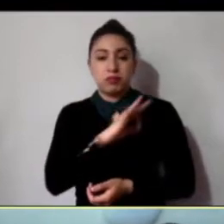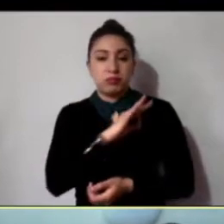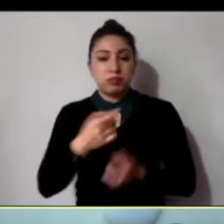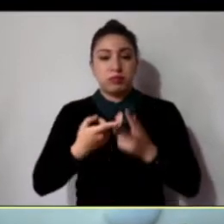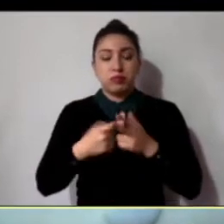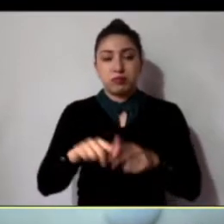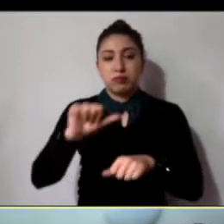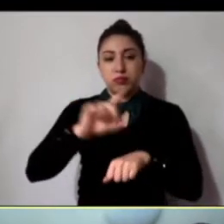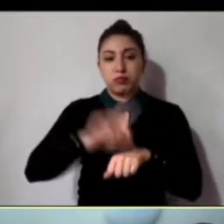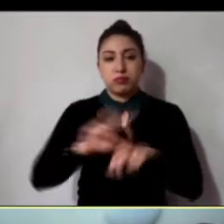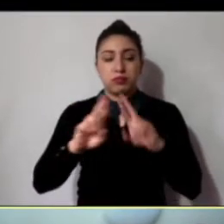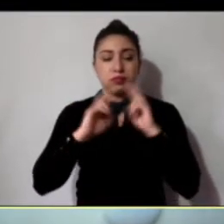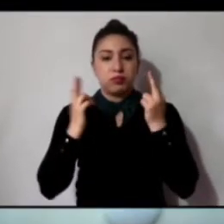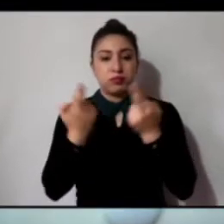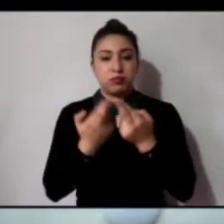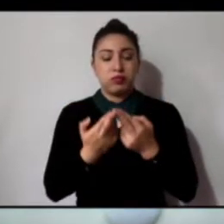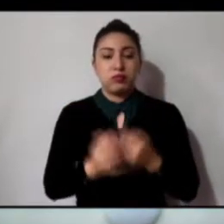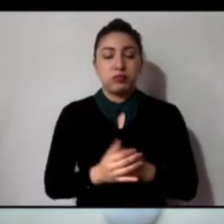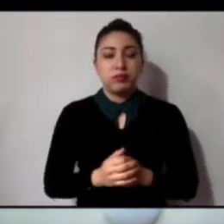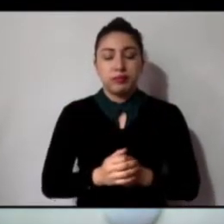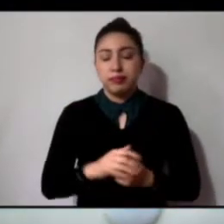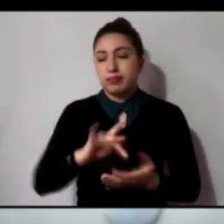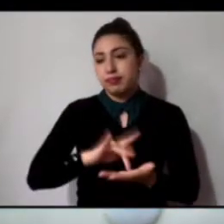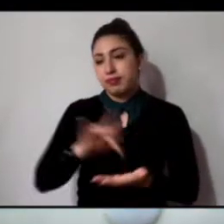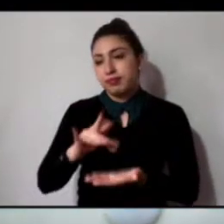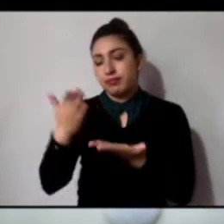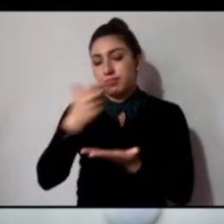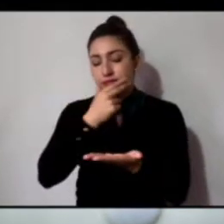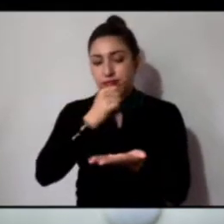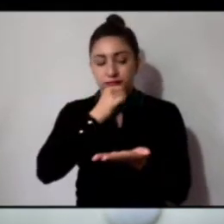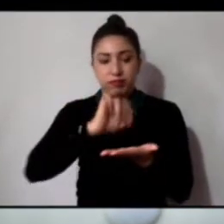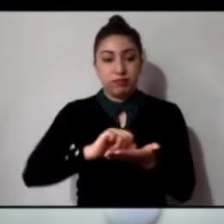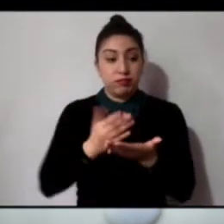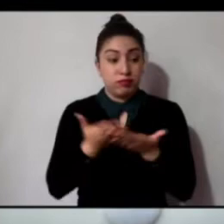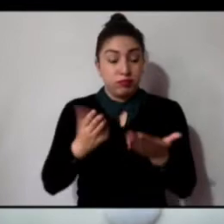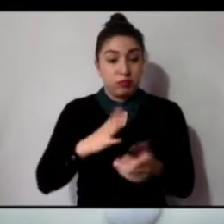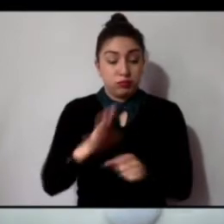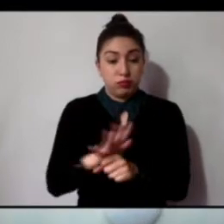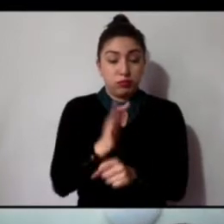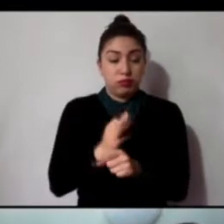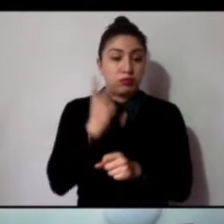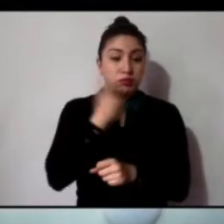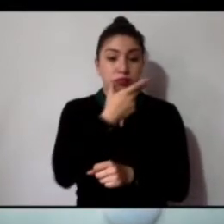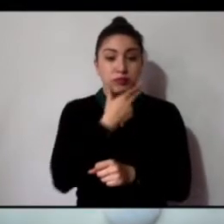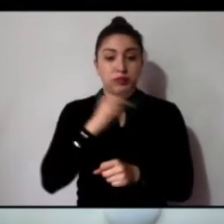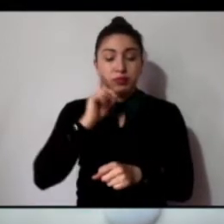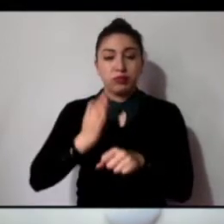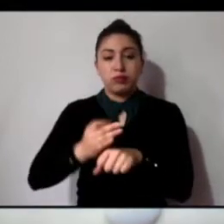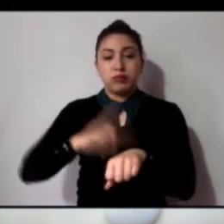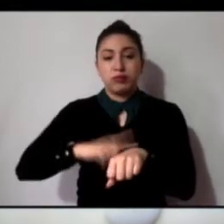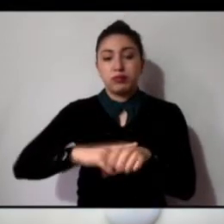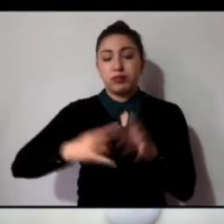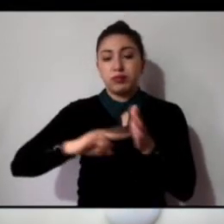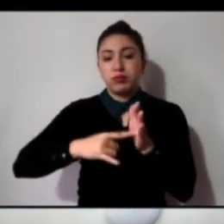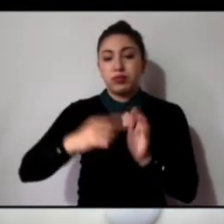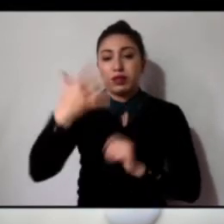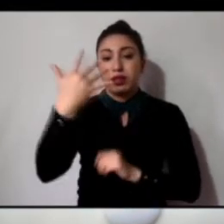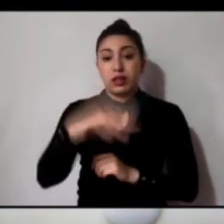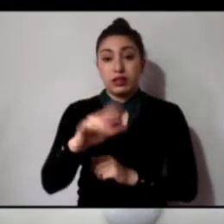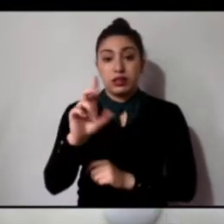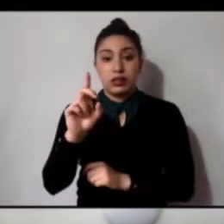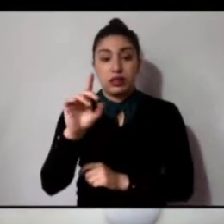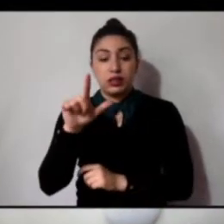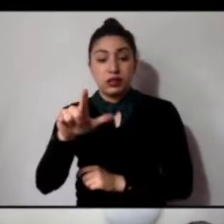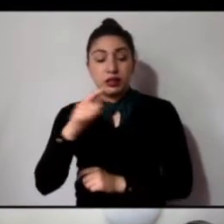quórum. Gracias, diputado. En virtud de que hay quórum legal necesario, siendo las diez horas con treinta y siete minutos,